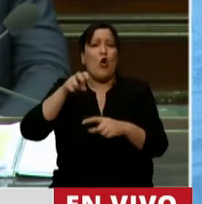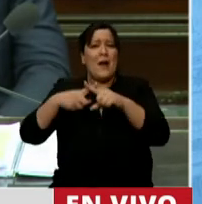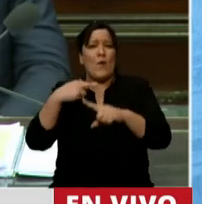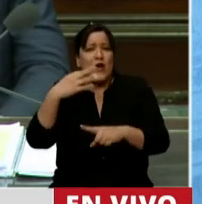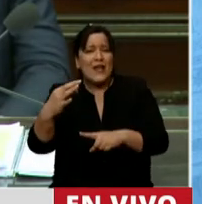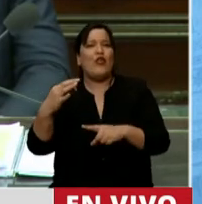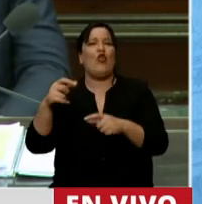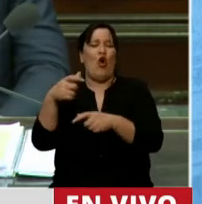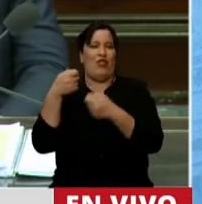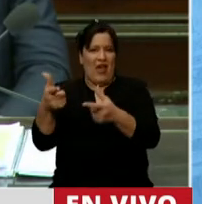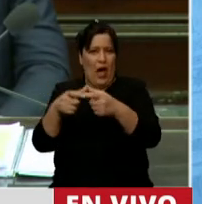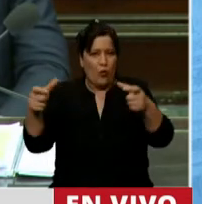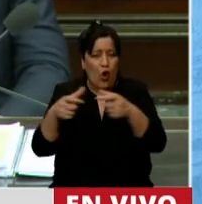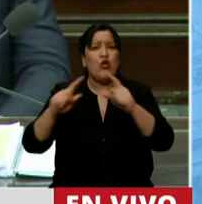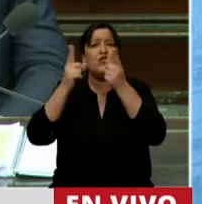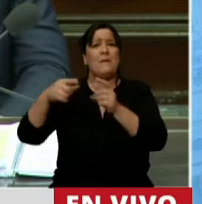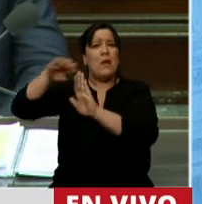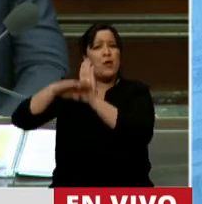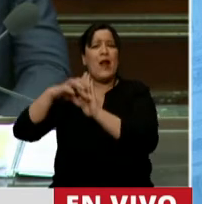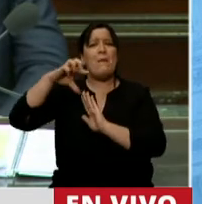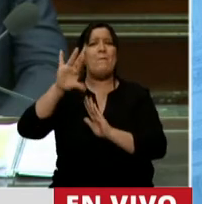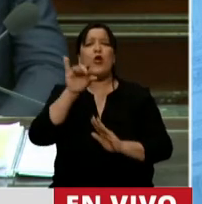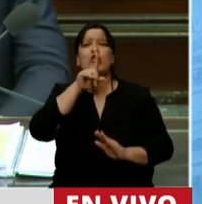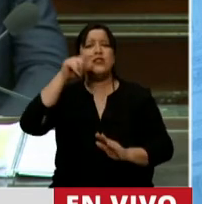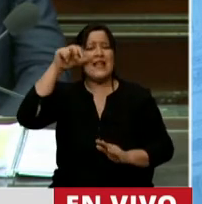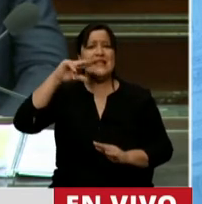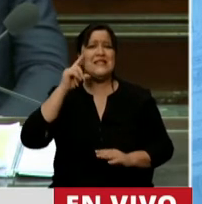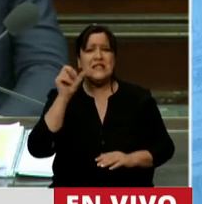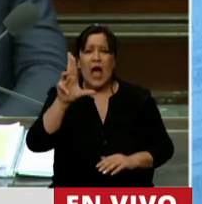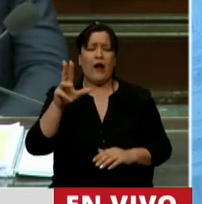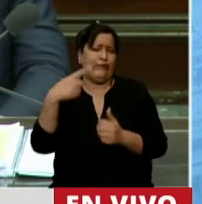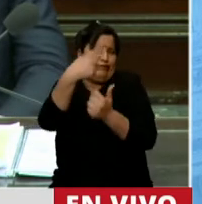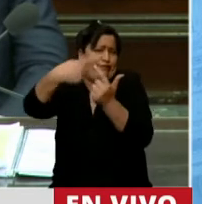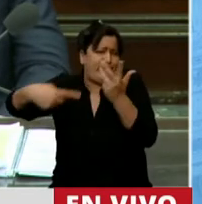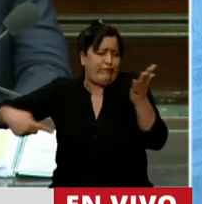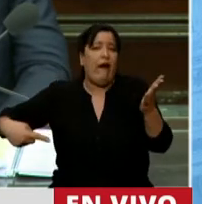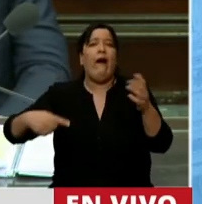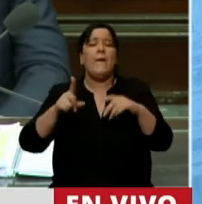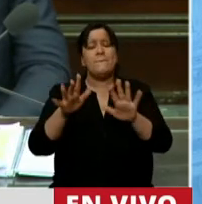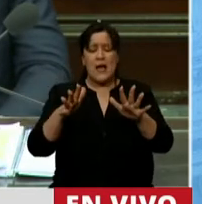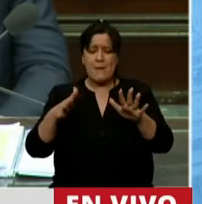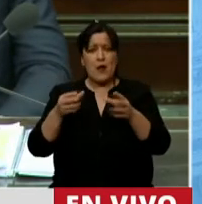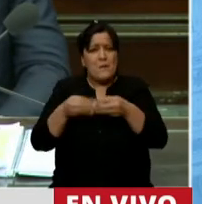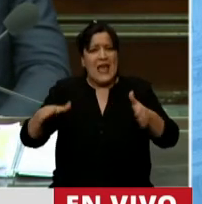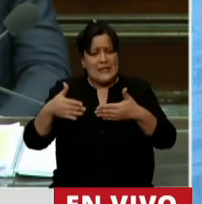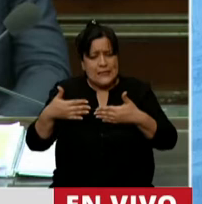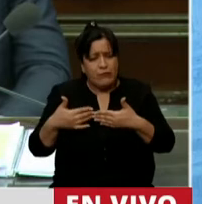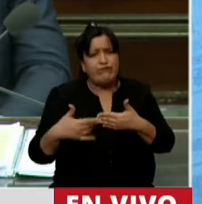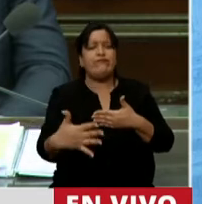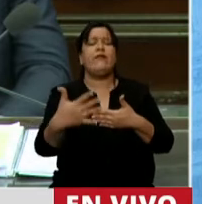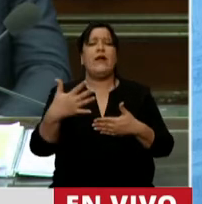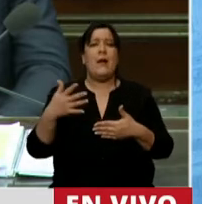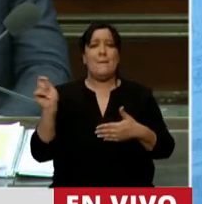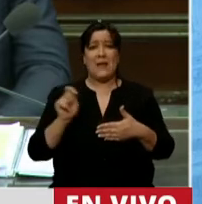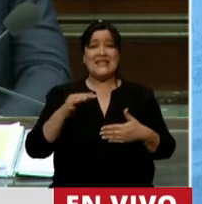salario social, el programa Potenciar, justamente que se pone en ejecución a partir del mes de agosto